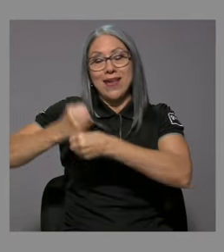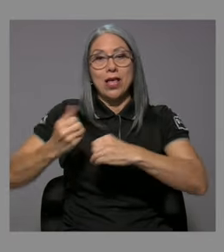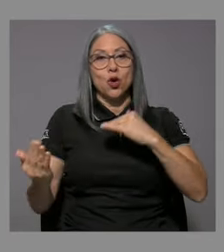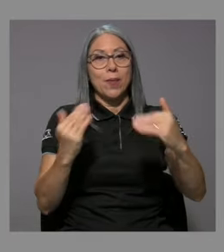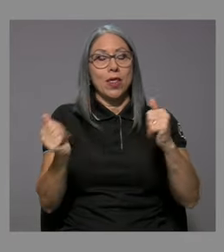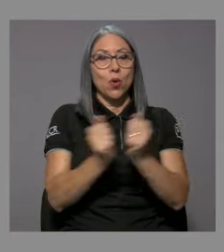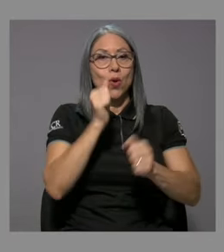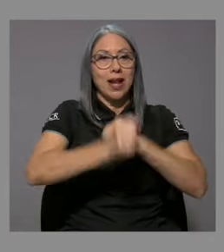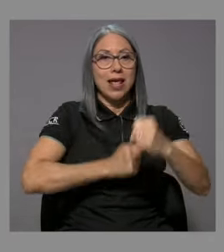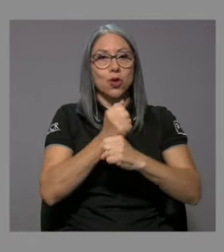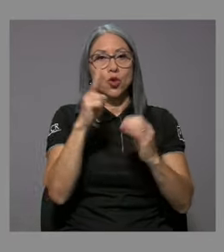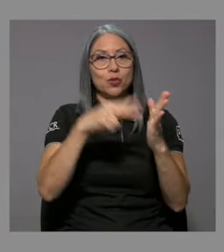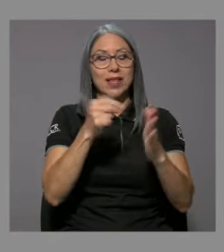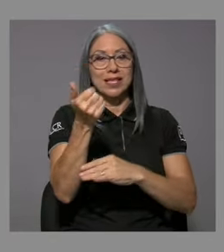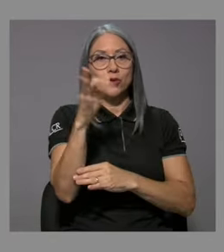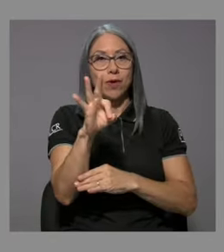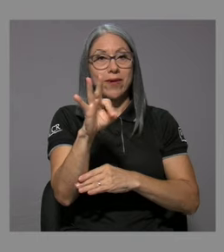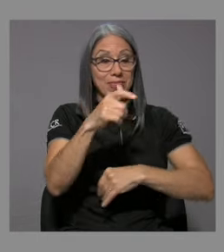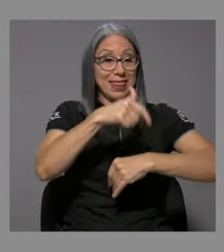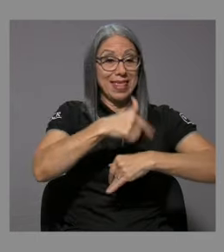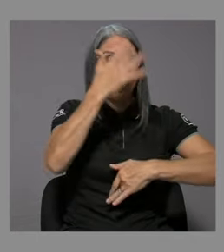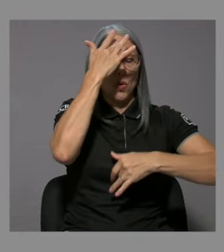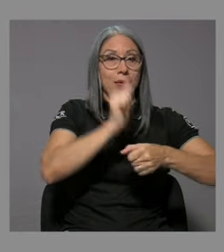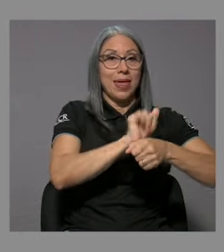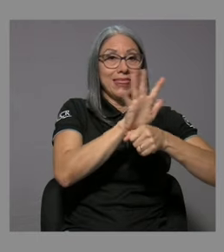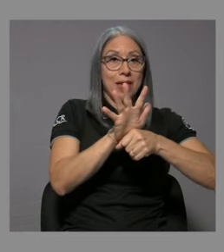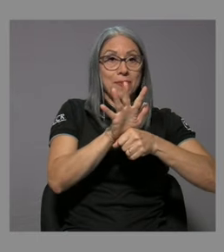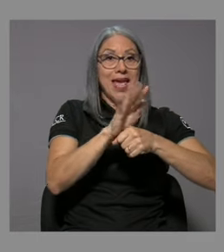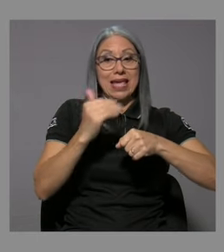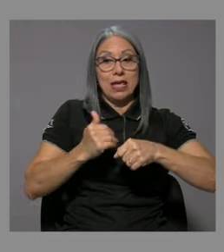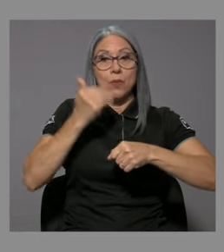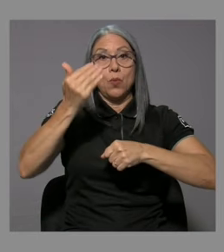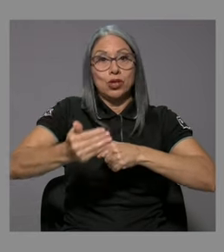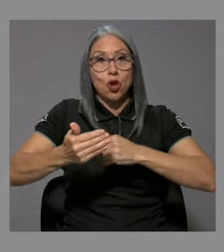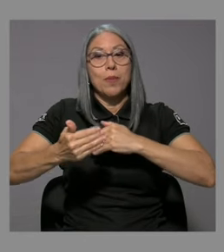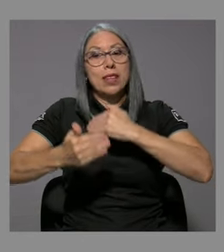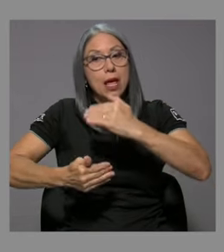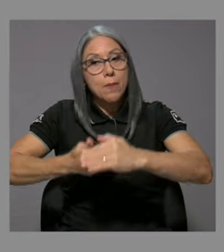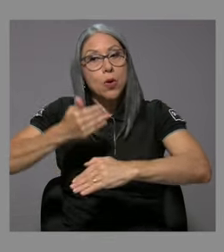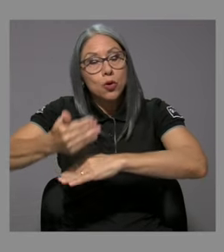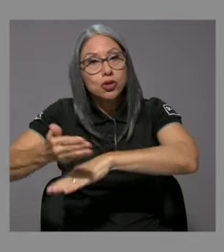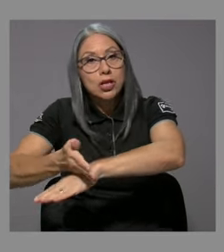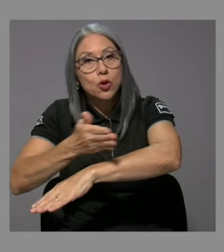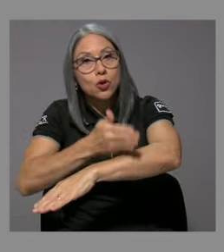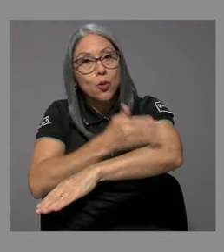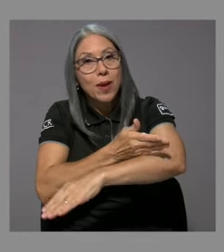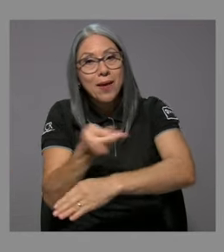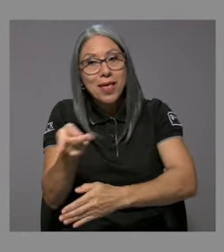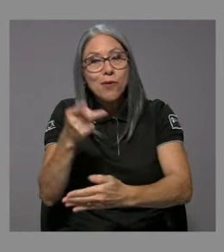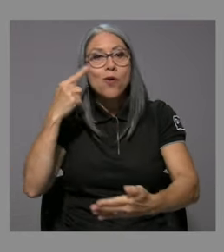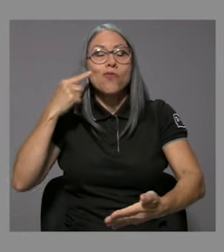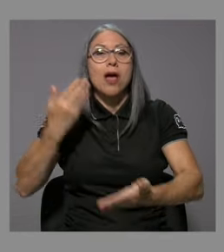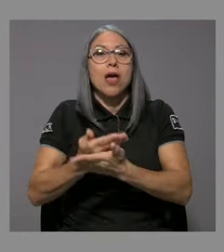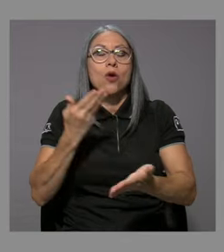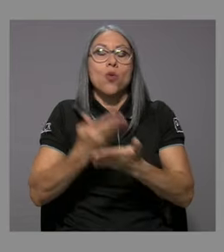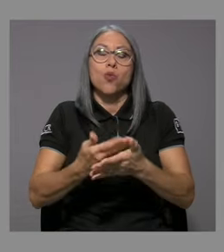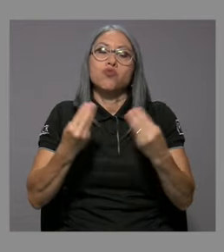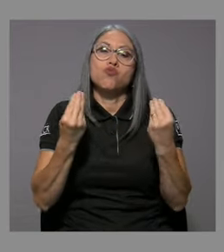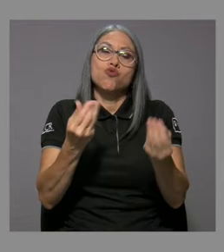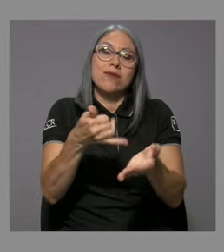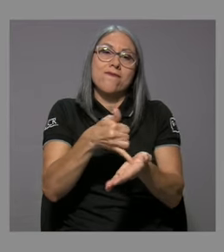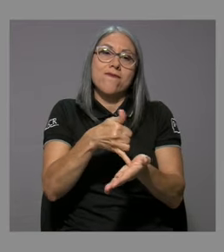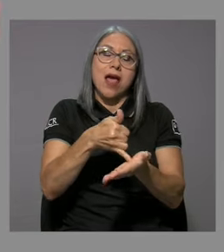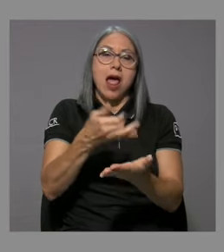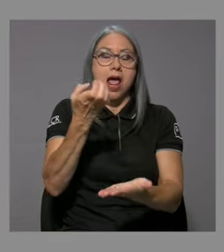ocupadas con respecto a 2019. La pandemia y el proceso de recuperación posterior a